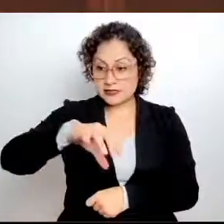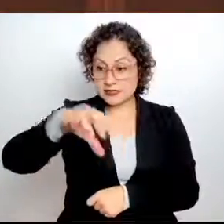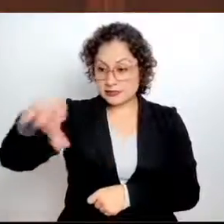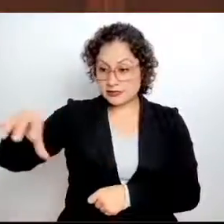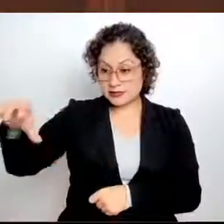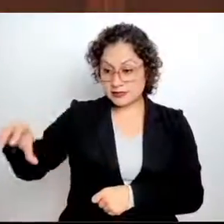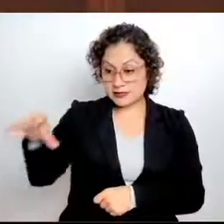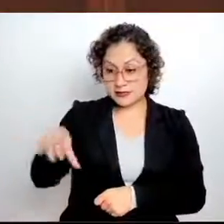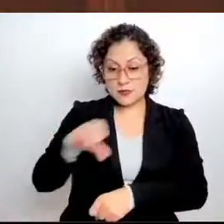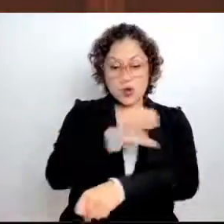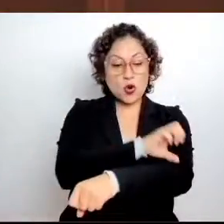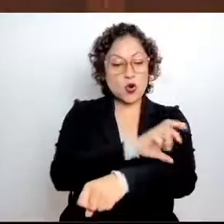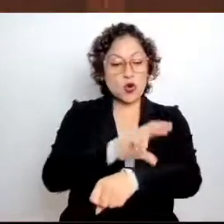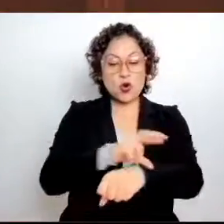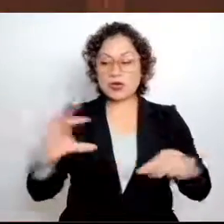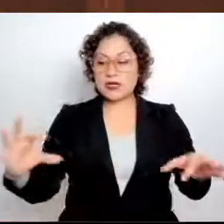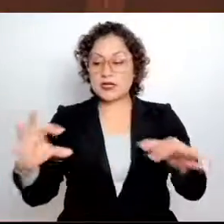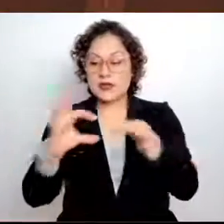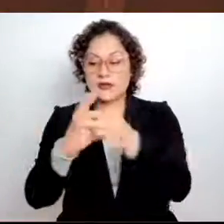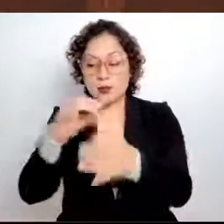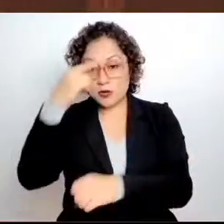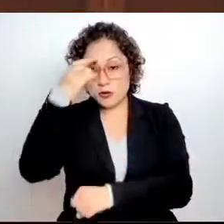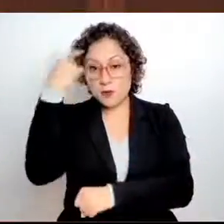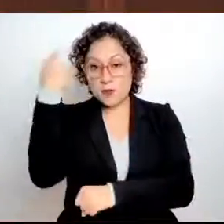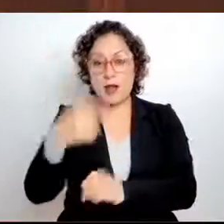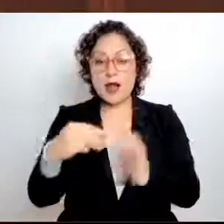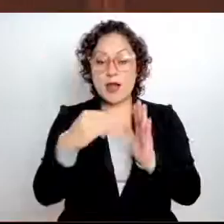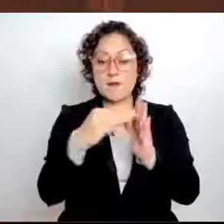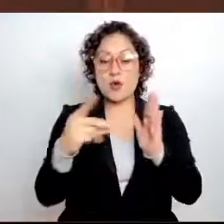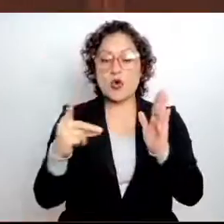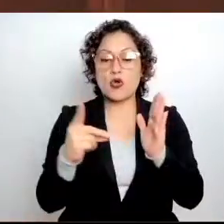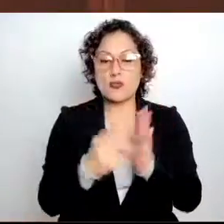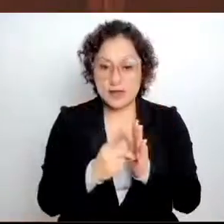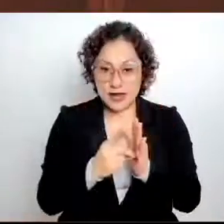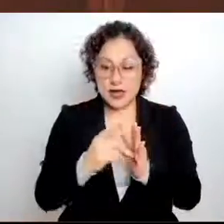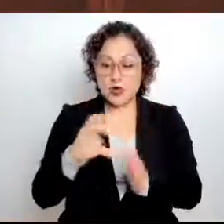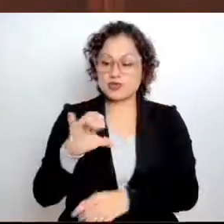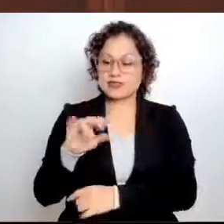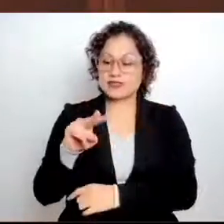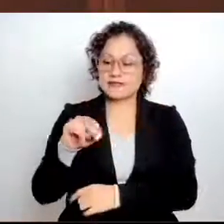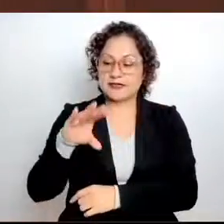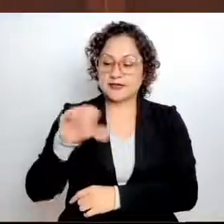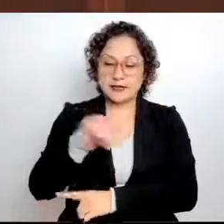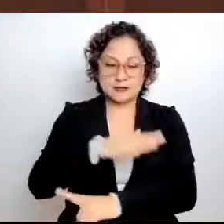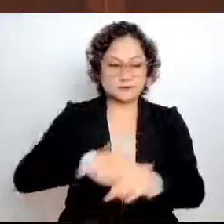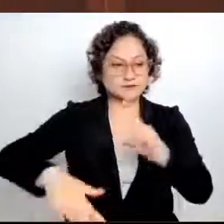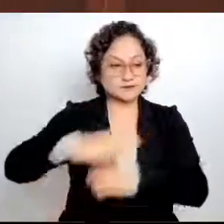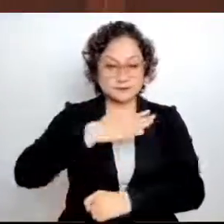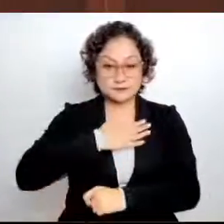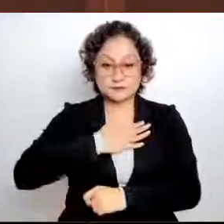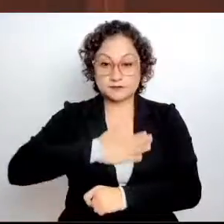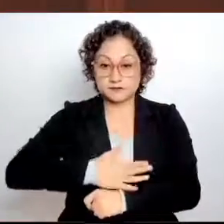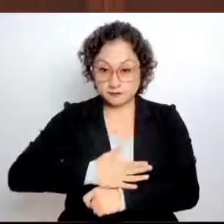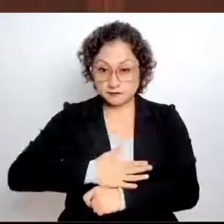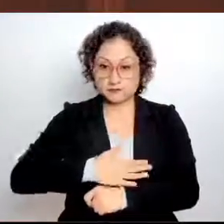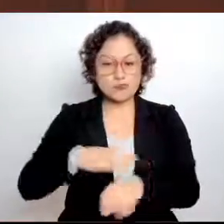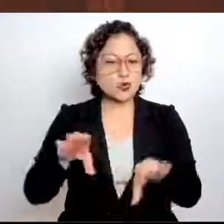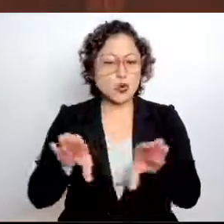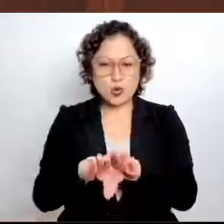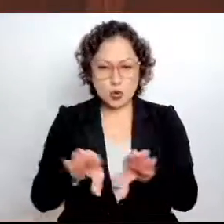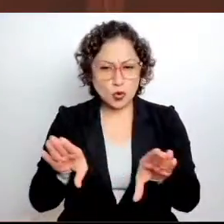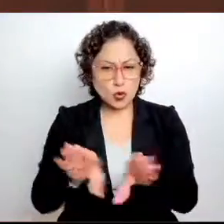del modelo de justicia cívica? Ya que este modelo de justicia cívica es una innovación en los